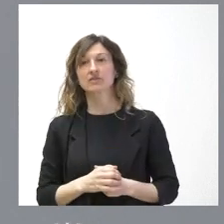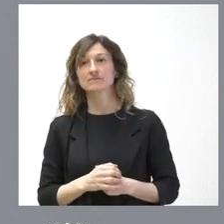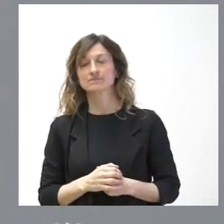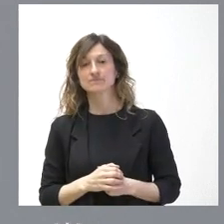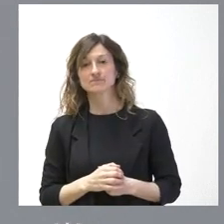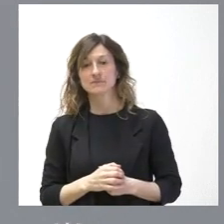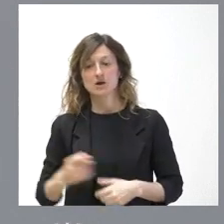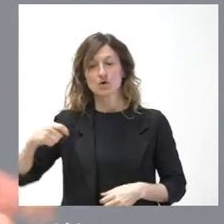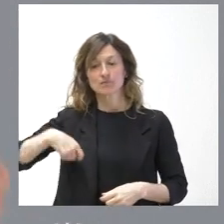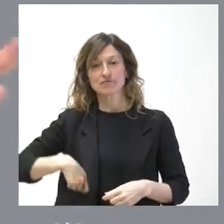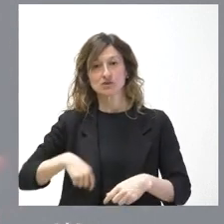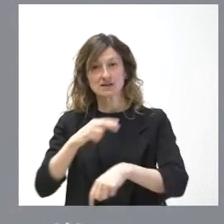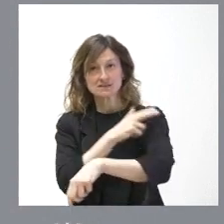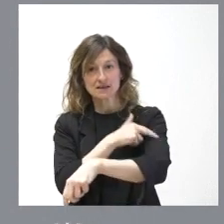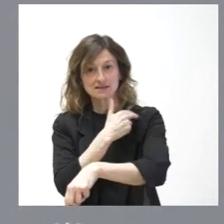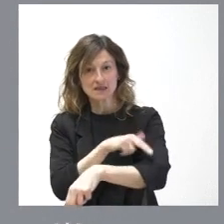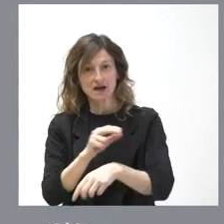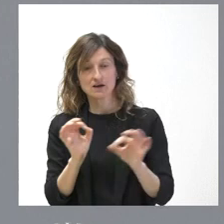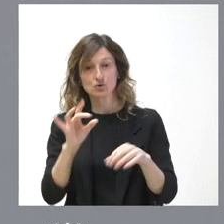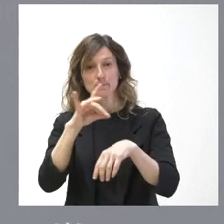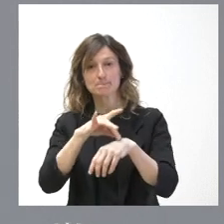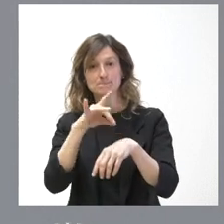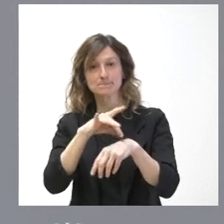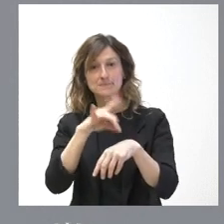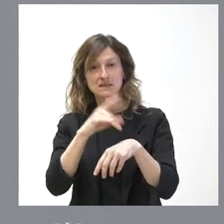los profesionales sanitarios, particularmente en este caso, los médicos